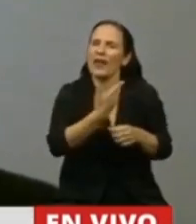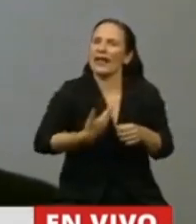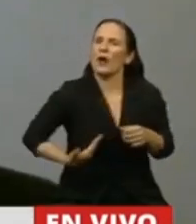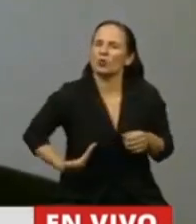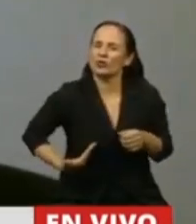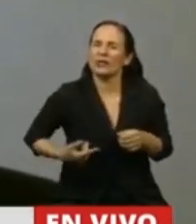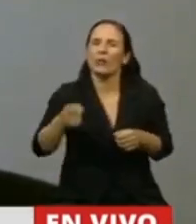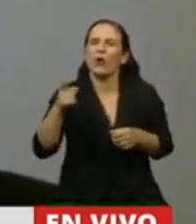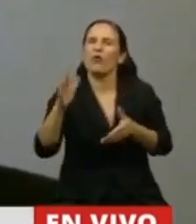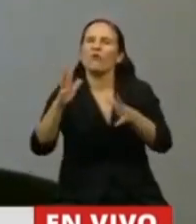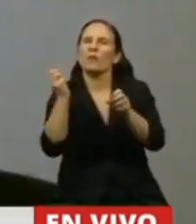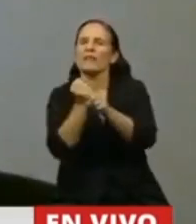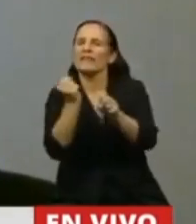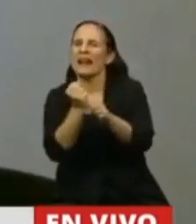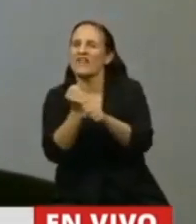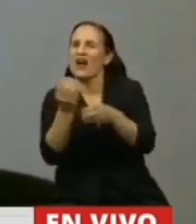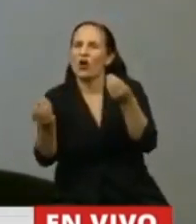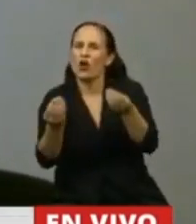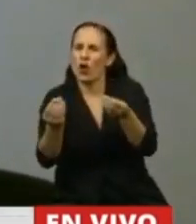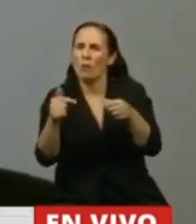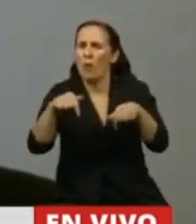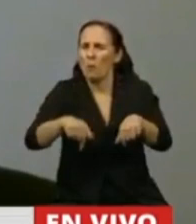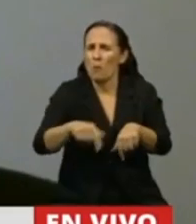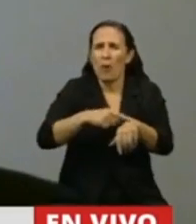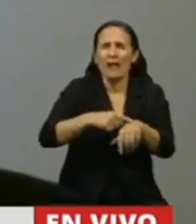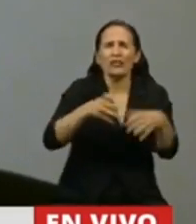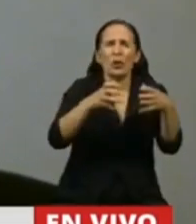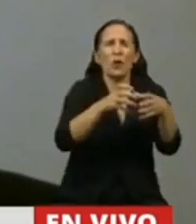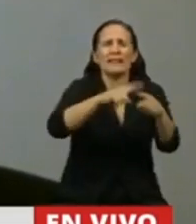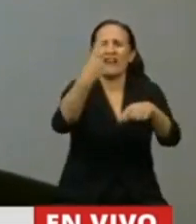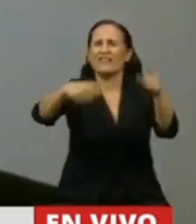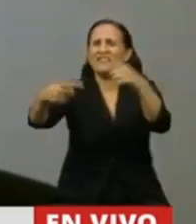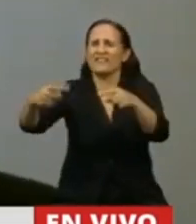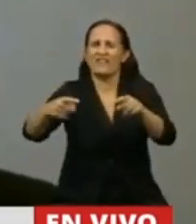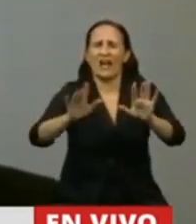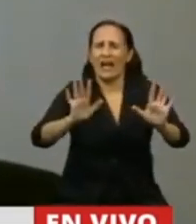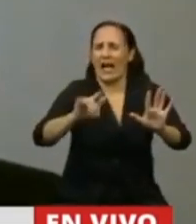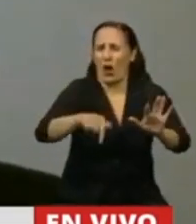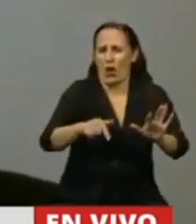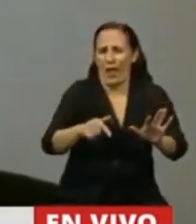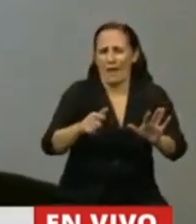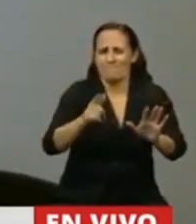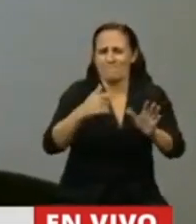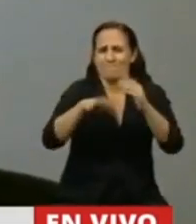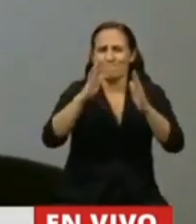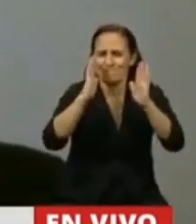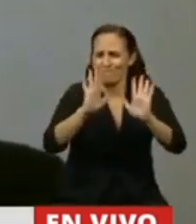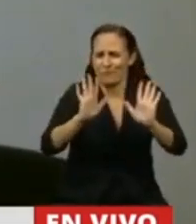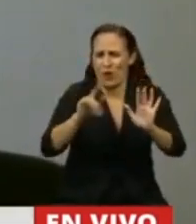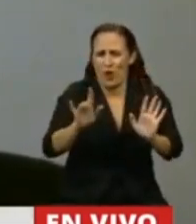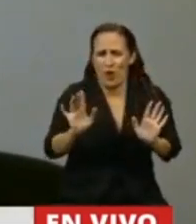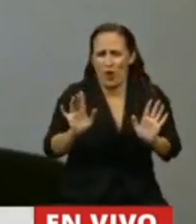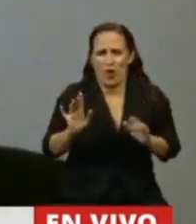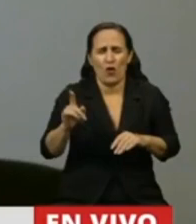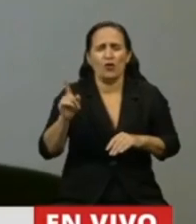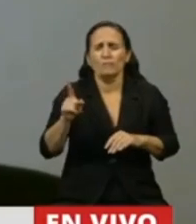oposición, sabemos que no hay color político a la hora de fijar las políticas. Eso no se le parece en nada al autoritarismo. Está